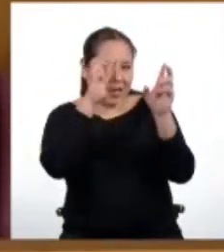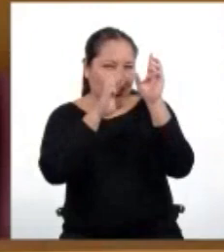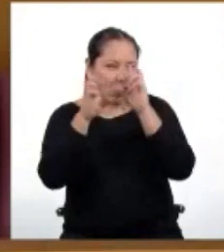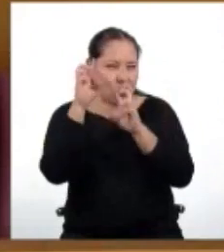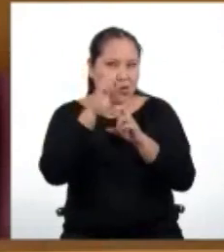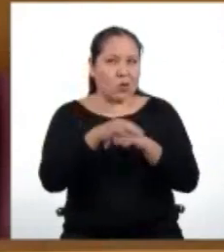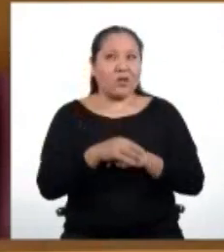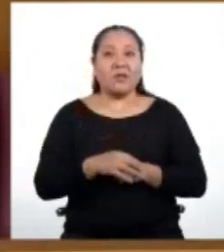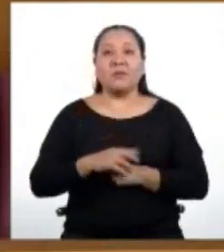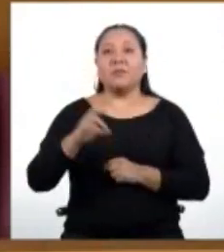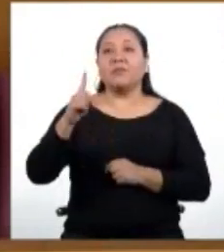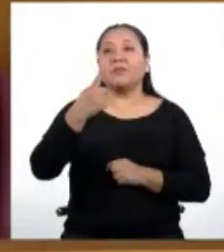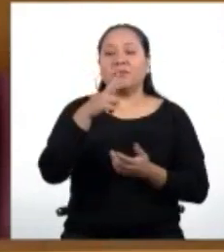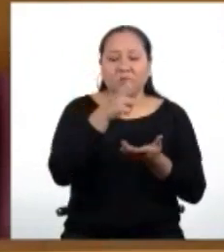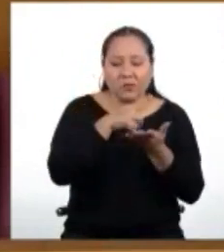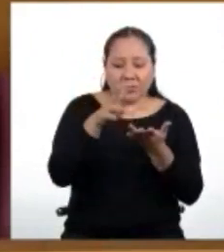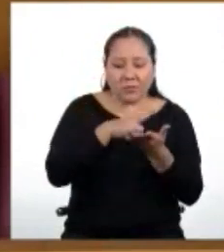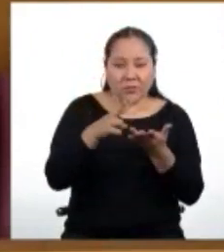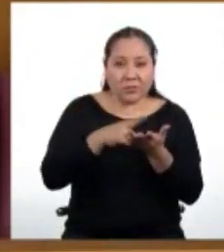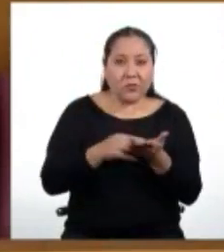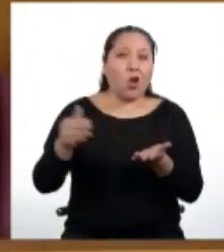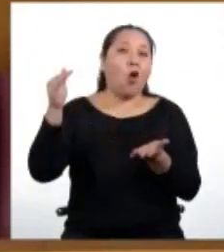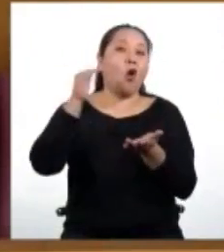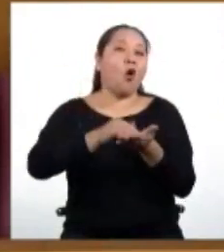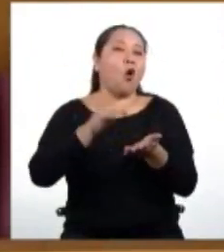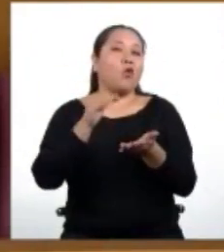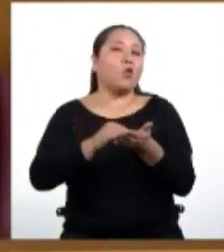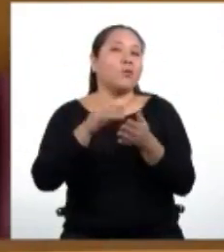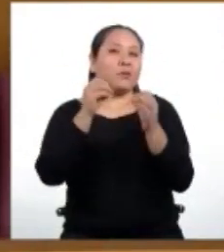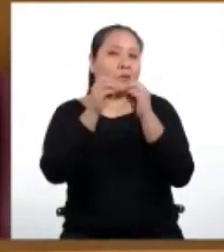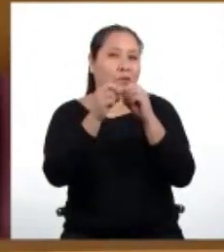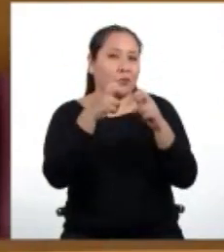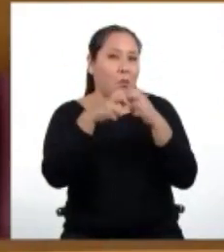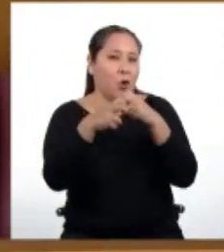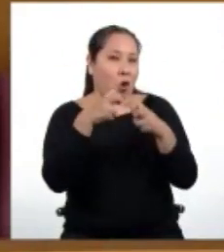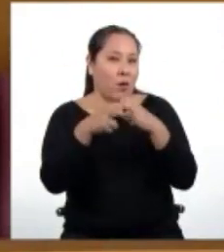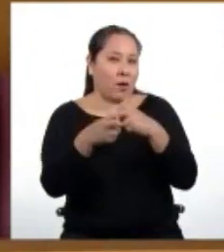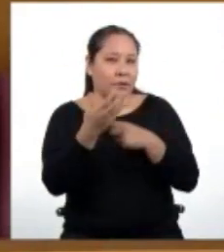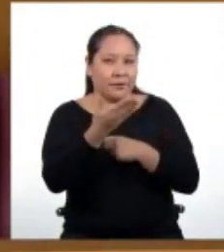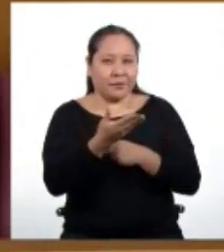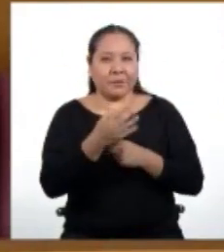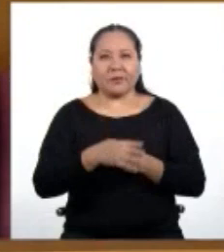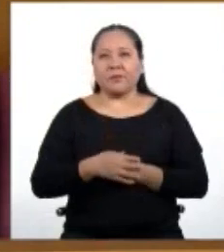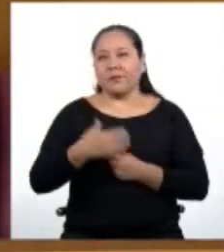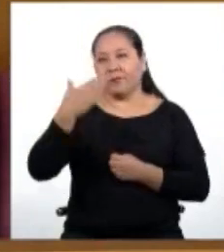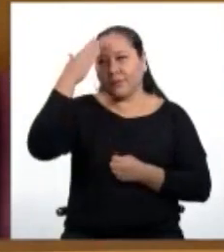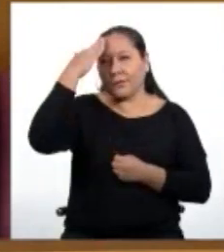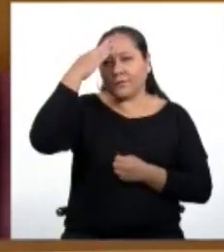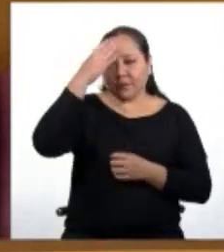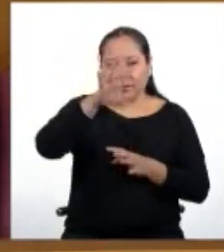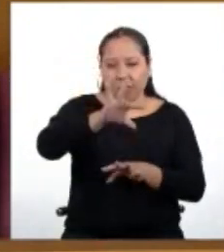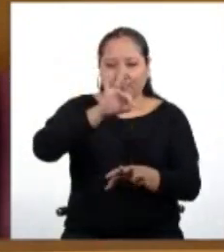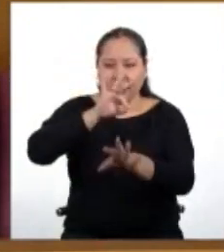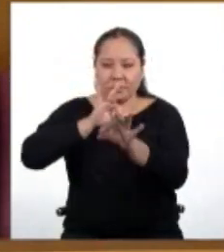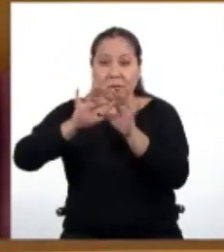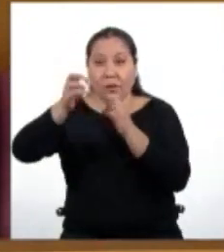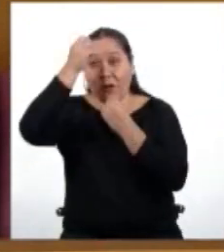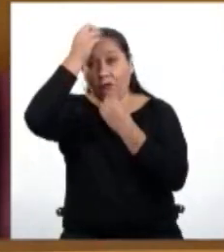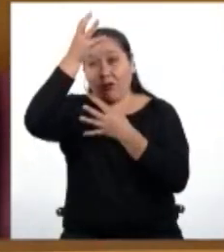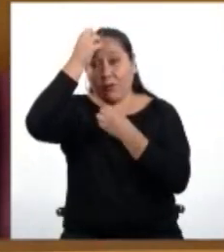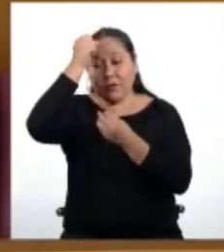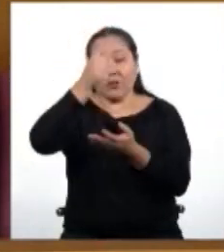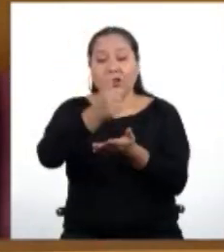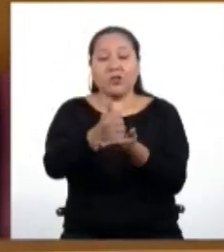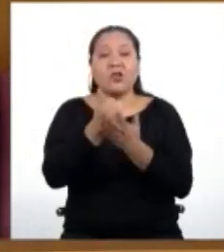Primero, leamos juntos una vez más la situación presentada. Para identificar los datos que nos ayudarán a